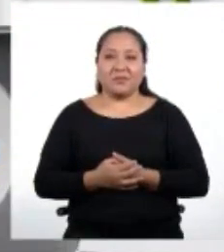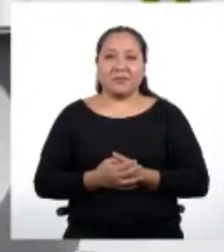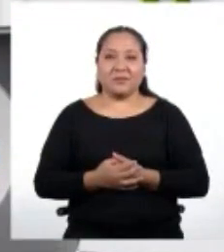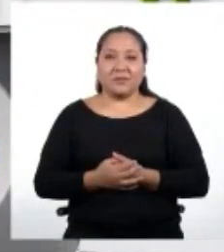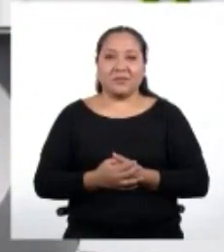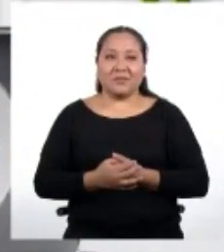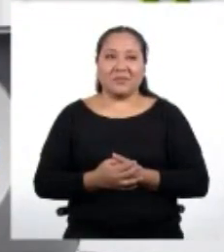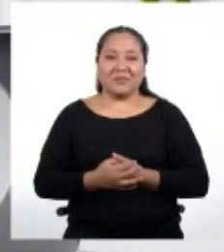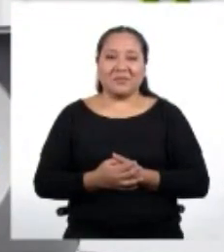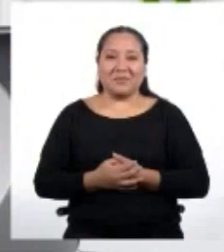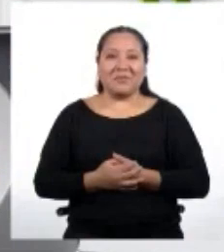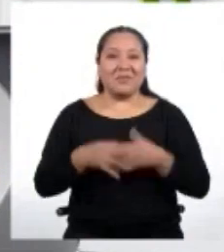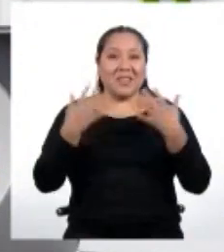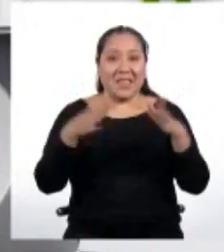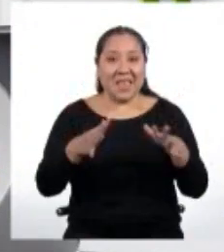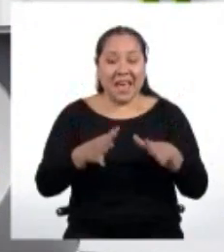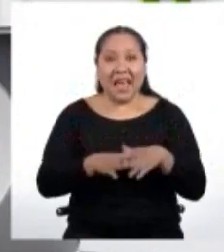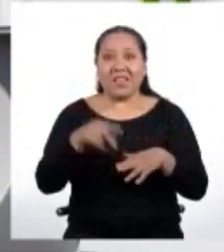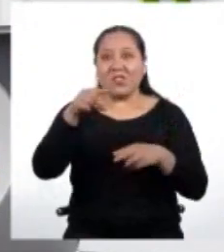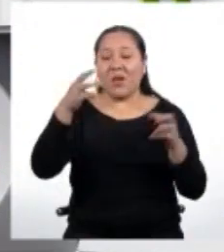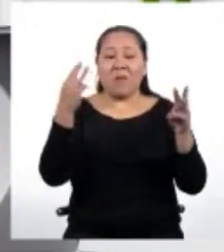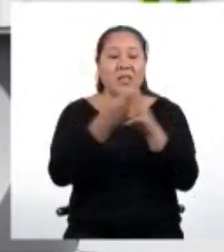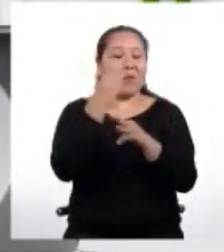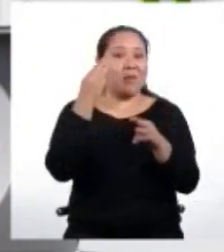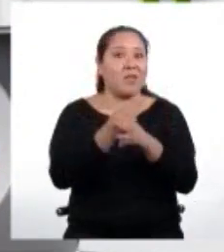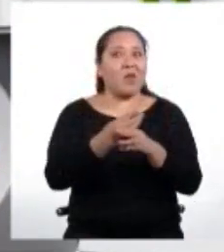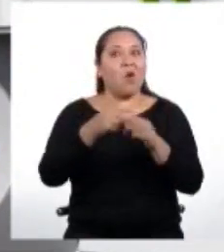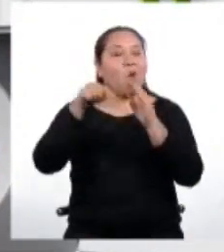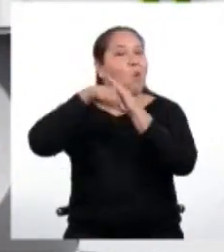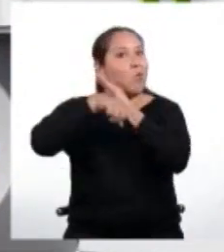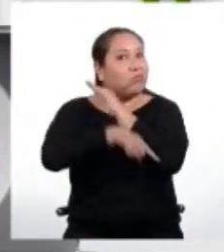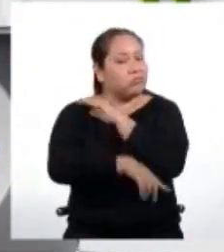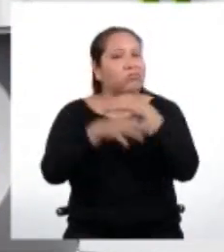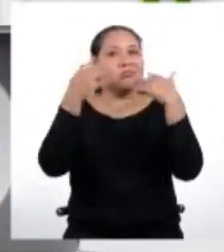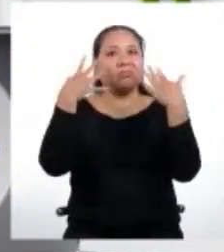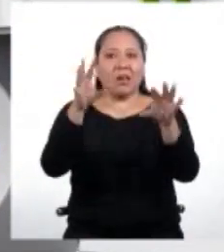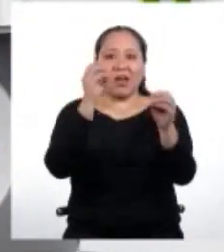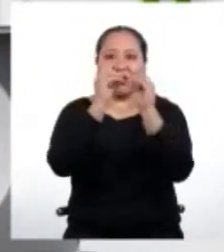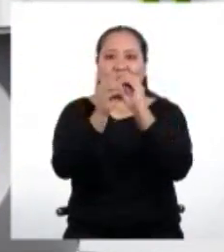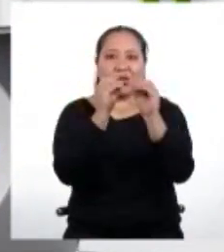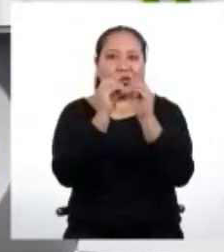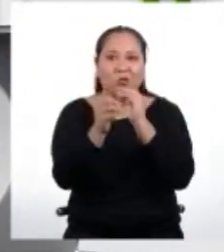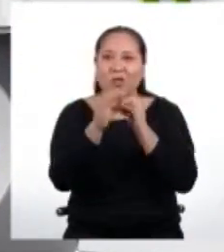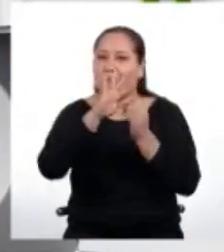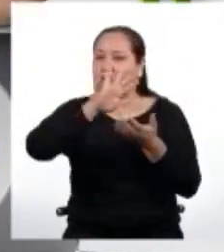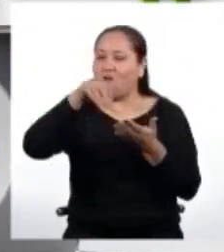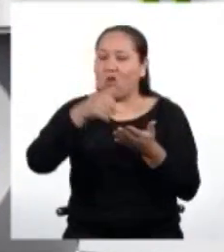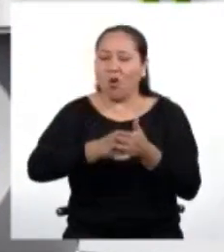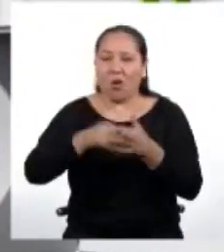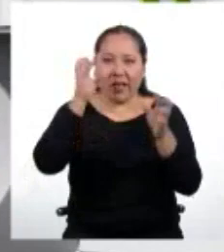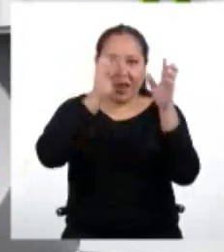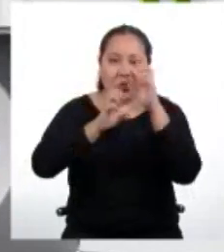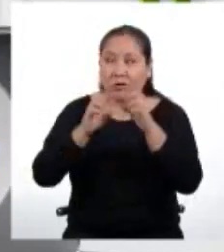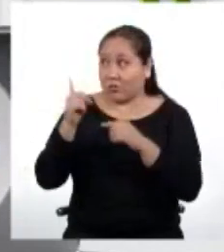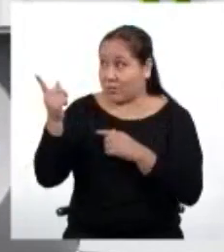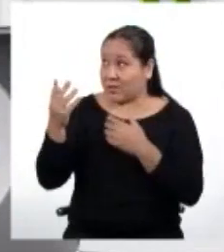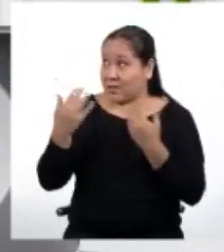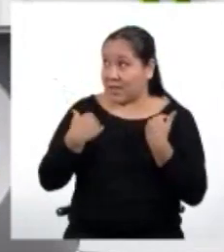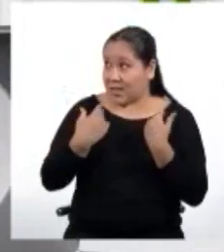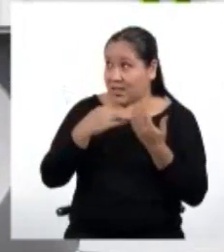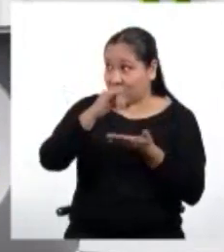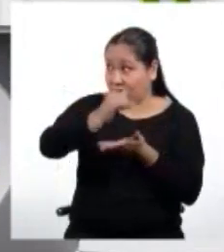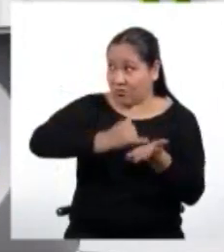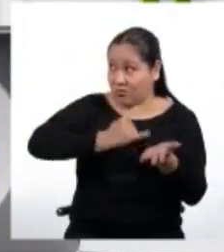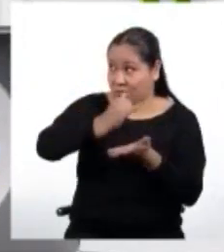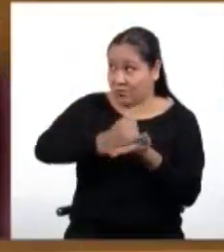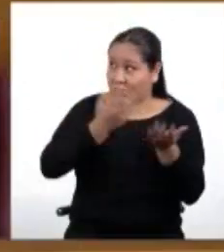Ha sido una jornada matemática intensa donde hemos podido resolver todas nuestras interrogantes. ¿Estás listo para recibir las dudas que nos